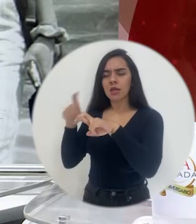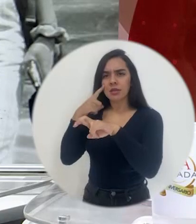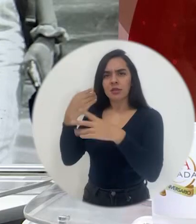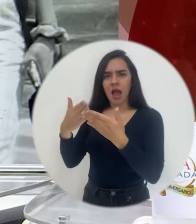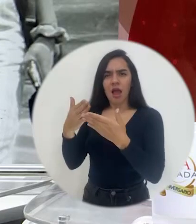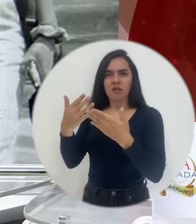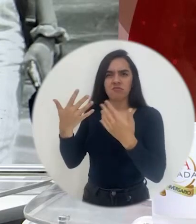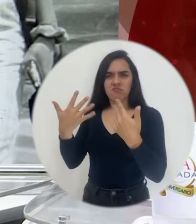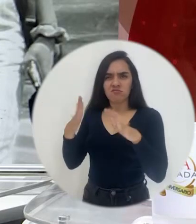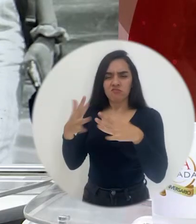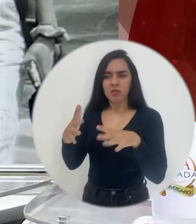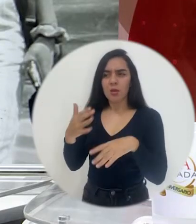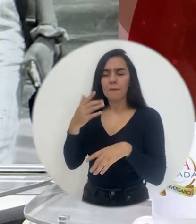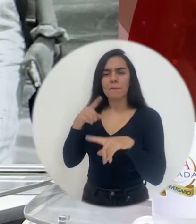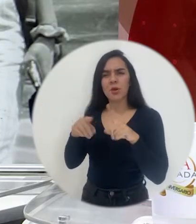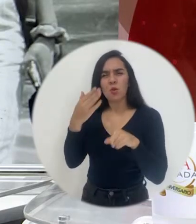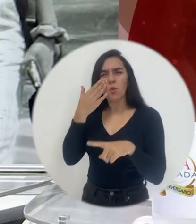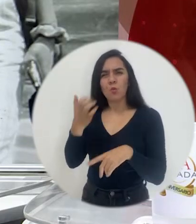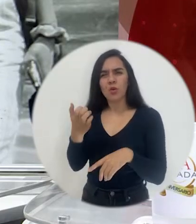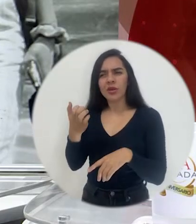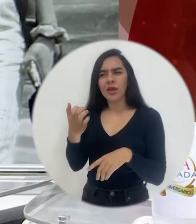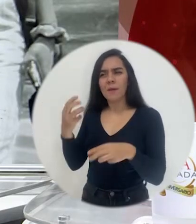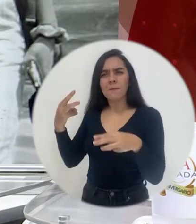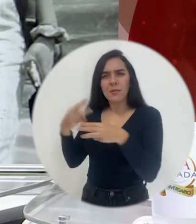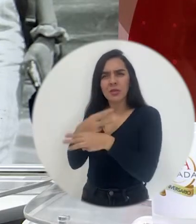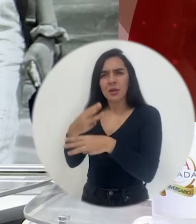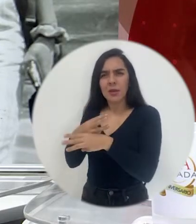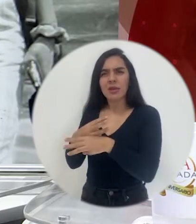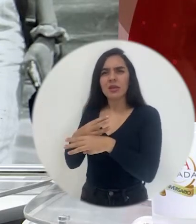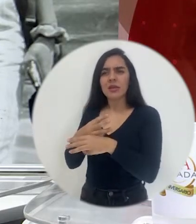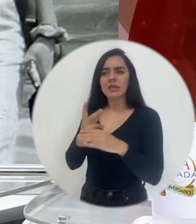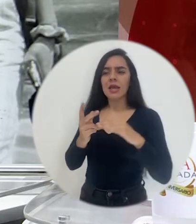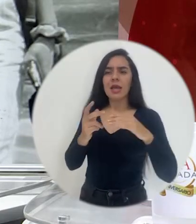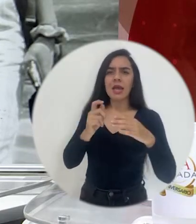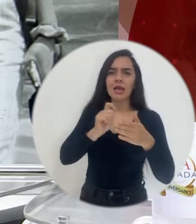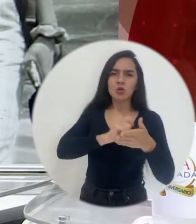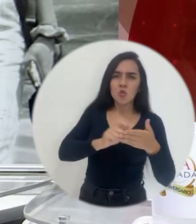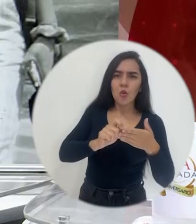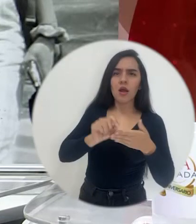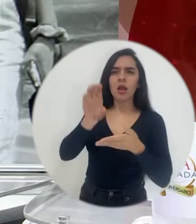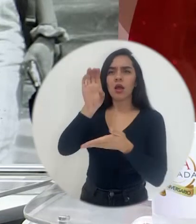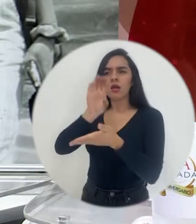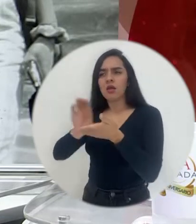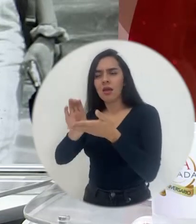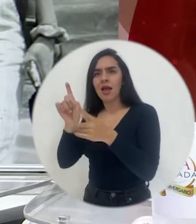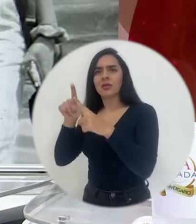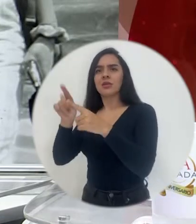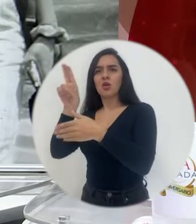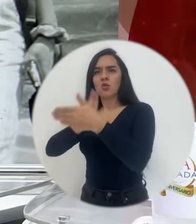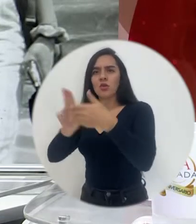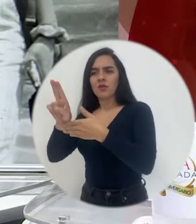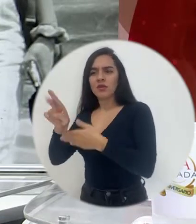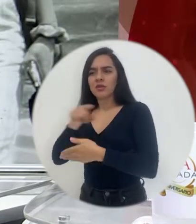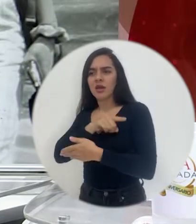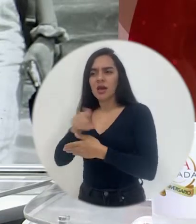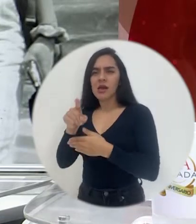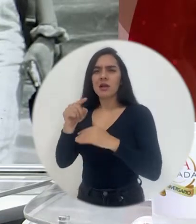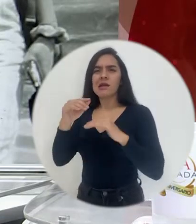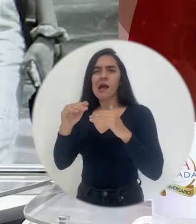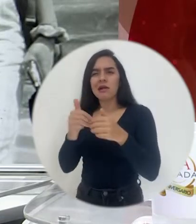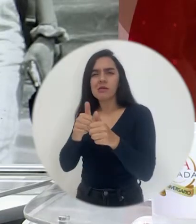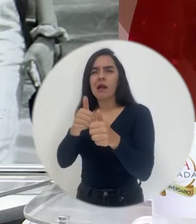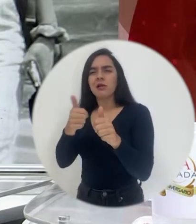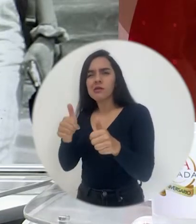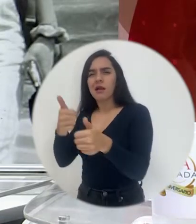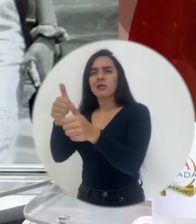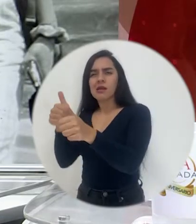por qué seguimos arrastrando el tema de la matemática desde primaria, secundaria y hasta la universidad, incluso antes de la pandemia, han